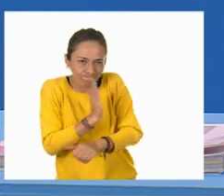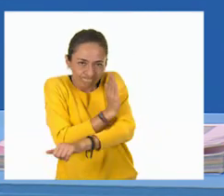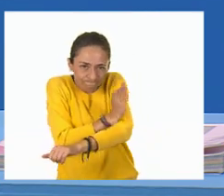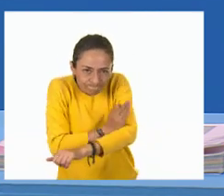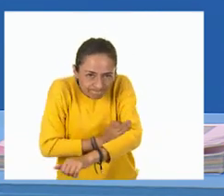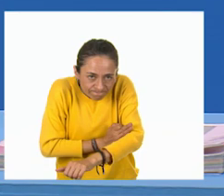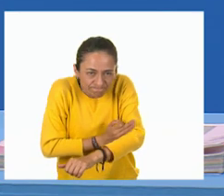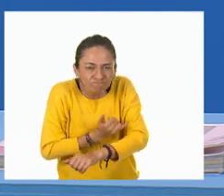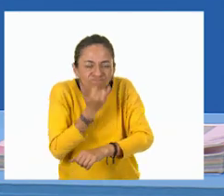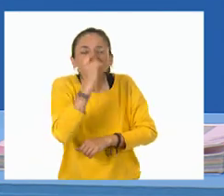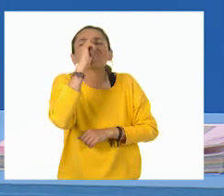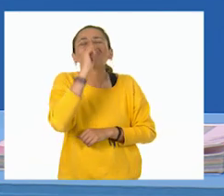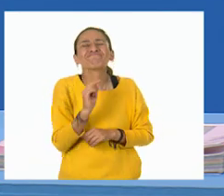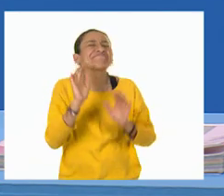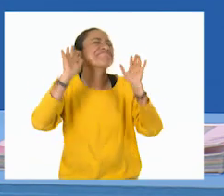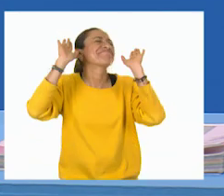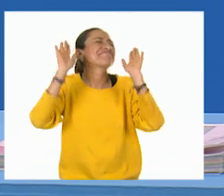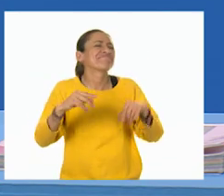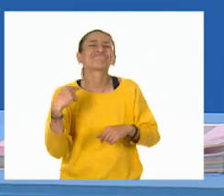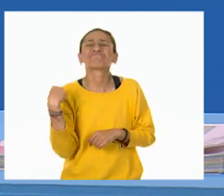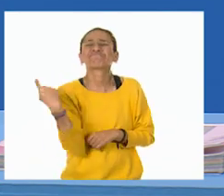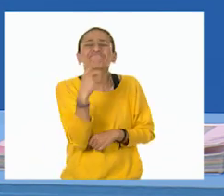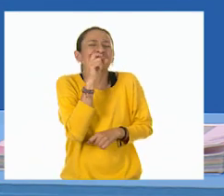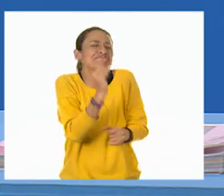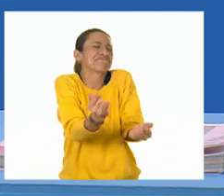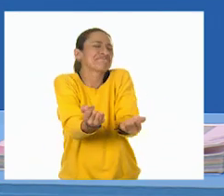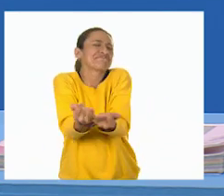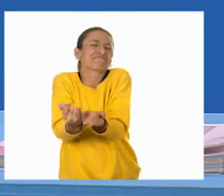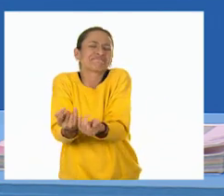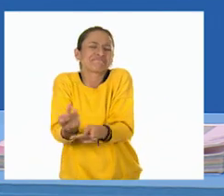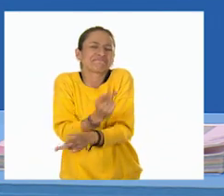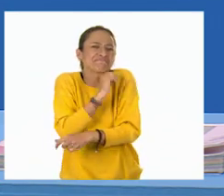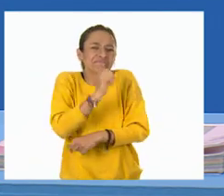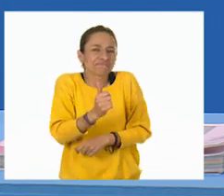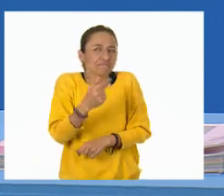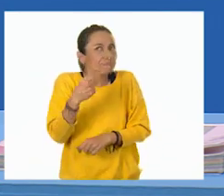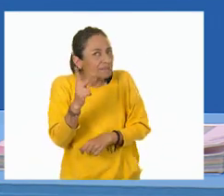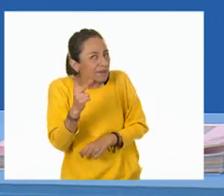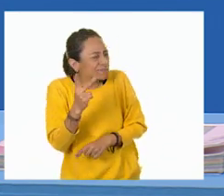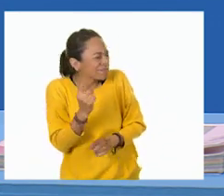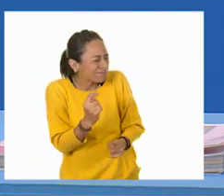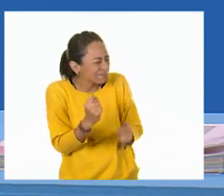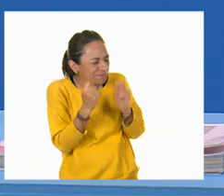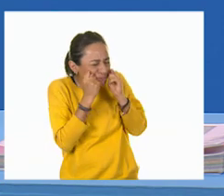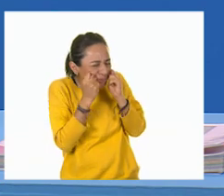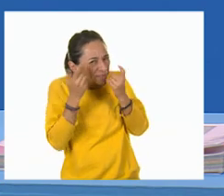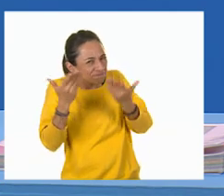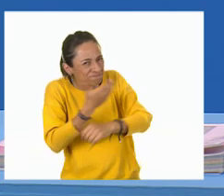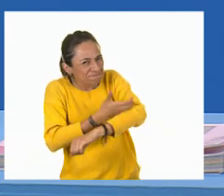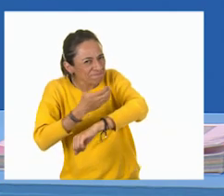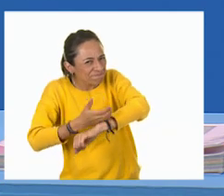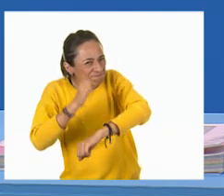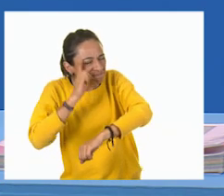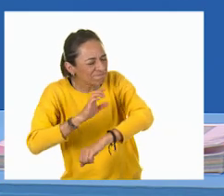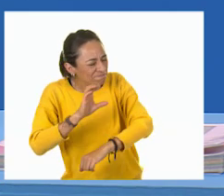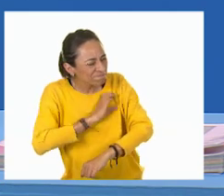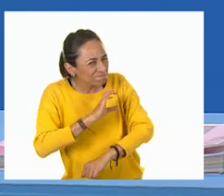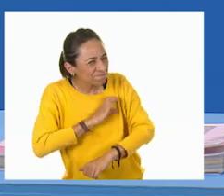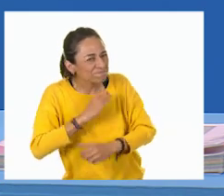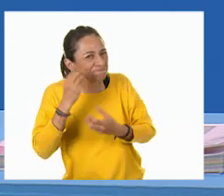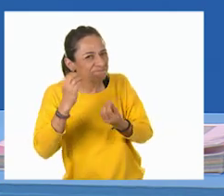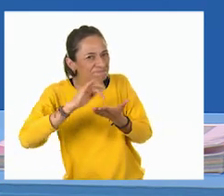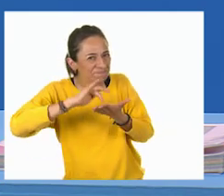errorcito lo tiene cualquiera. Bueno, de todos modos te agradezco, mi querida compañera. ¡Uy!